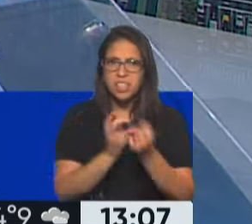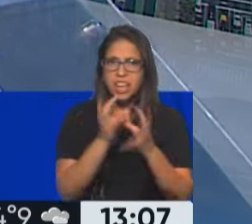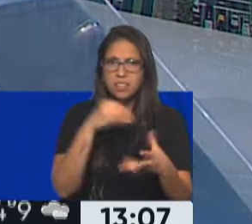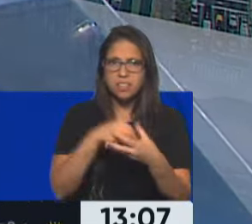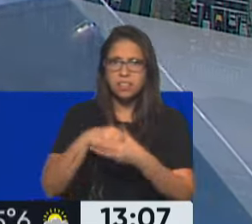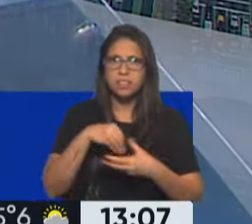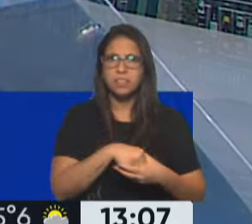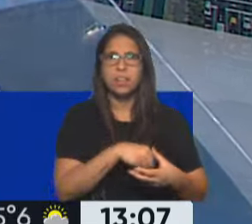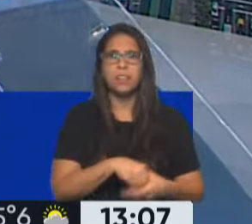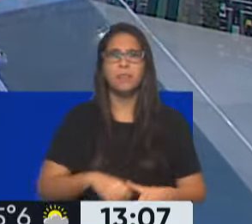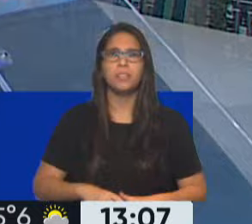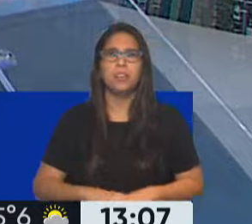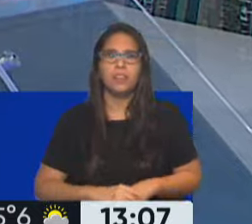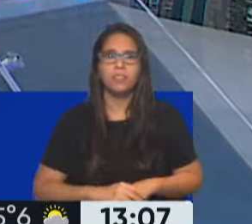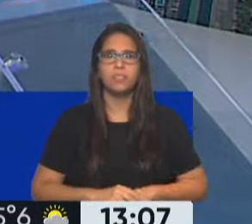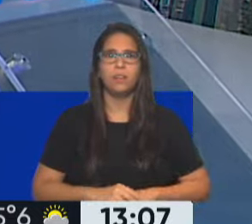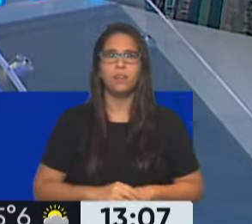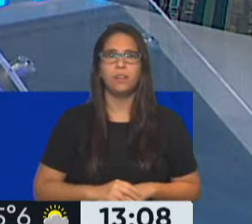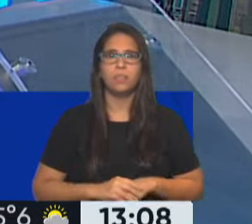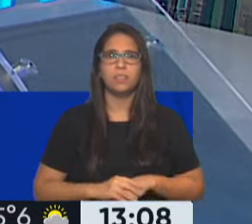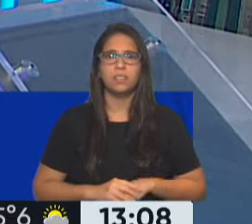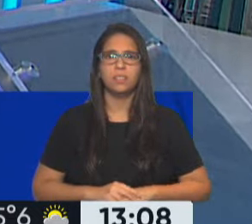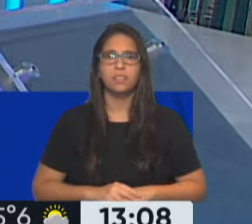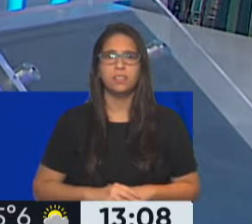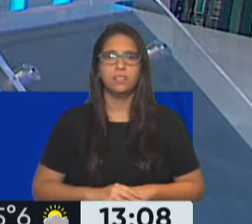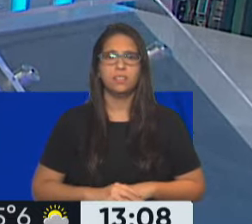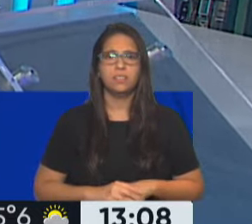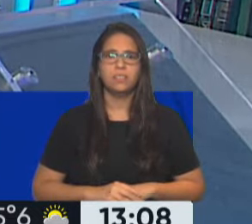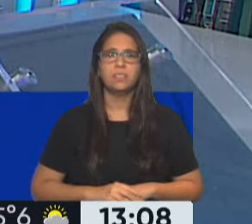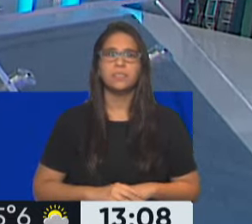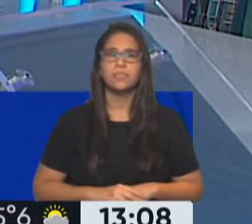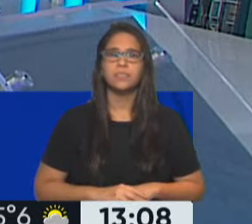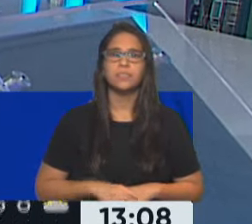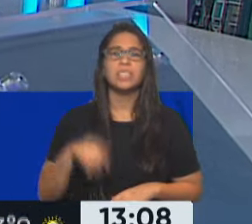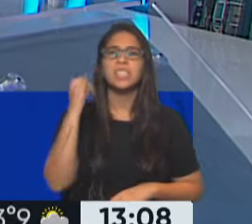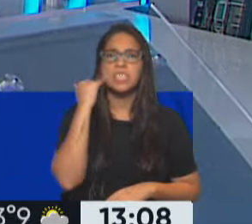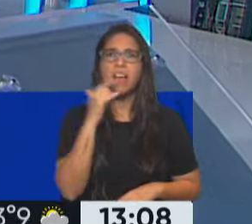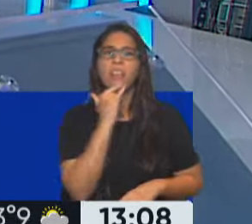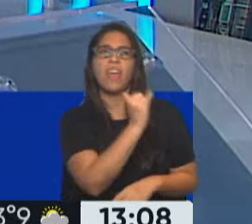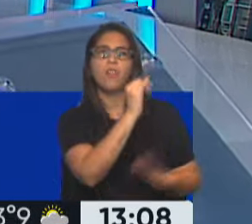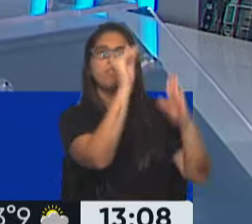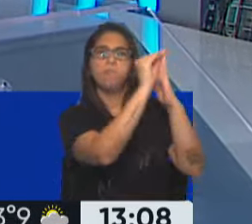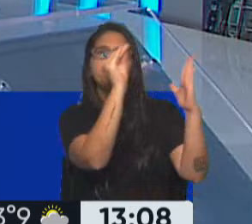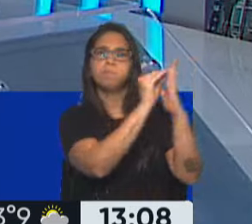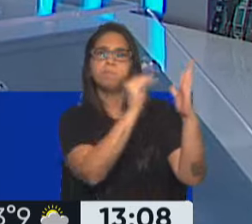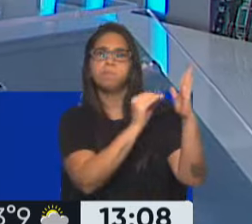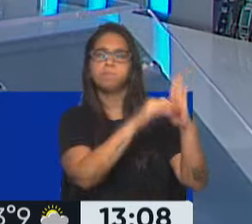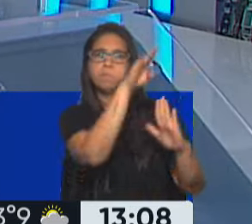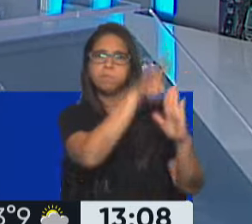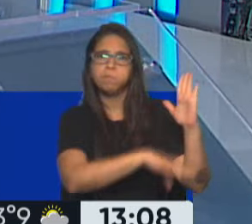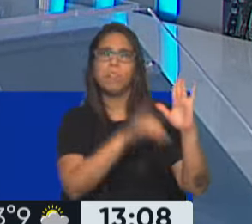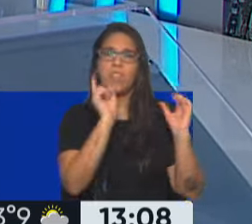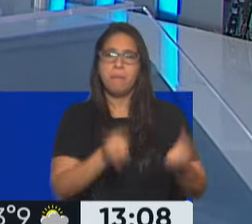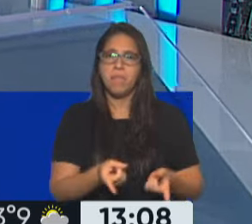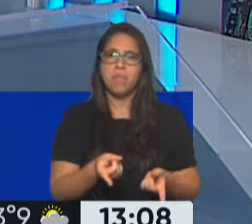están denunciando algunos de los militantes que han registrado las denuncias. También señalaron